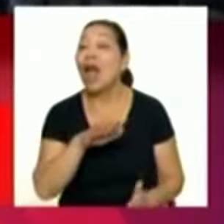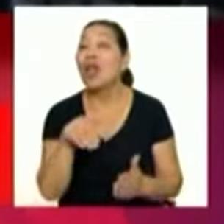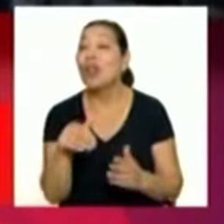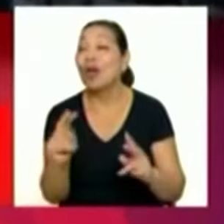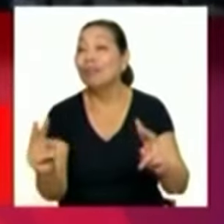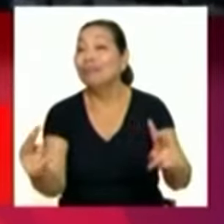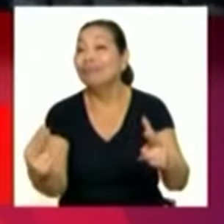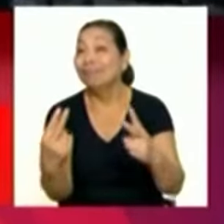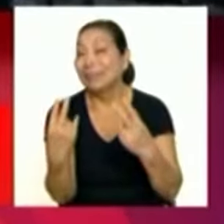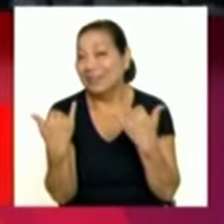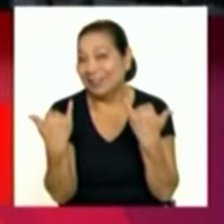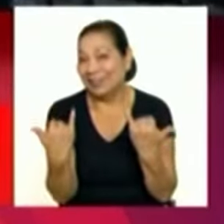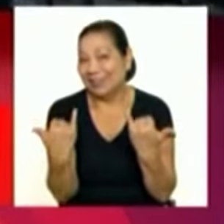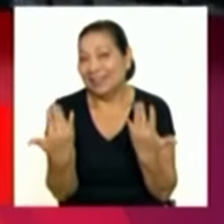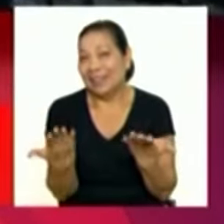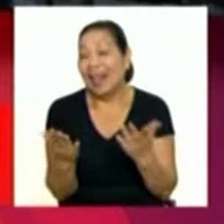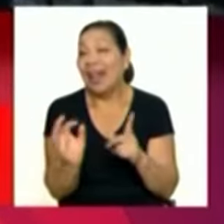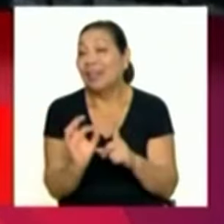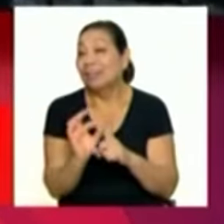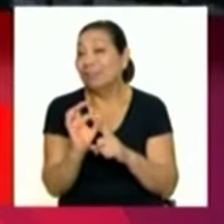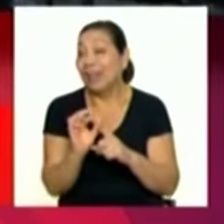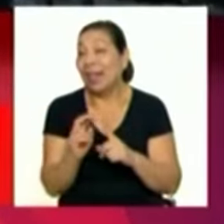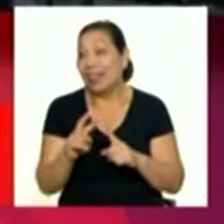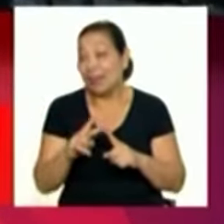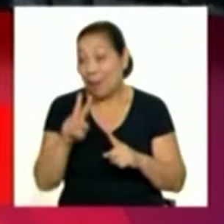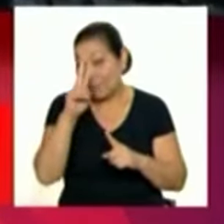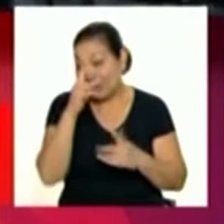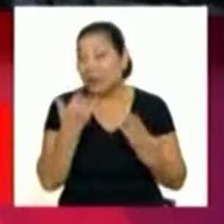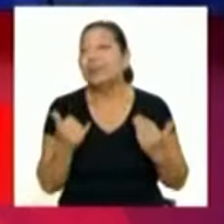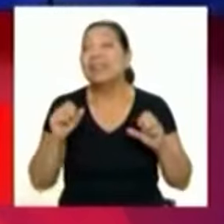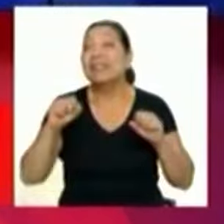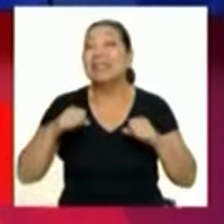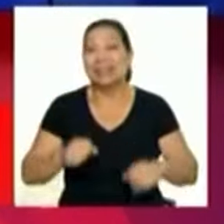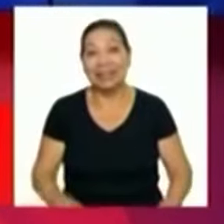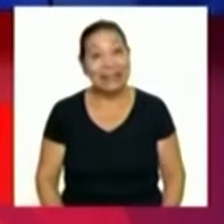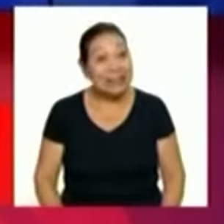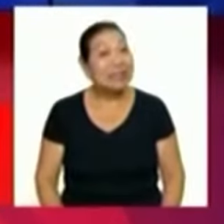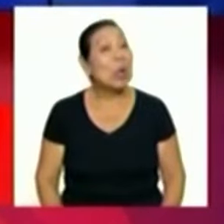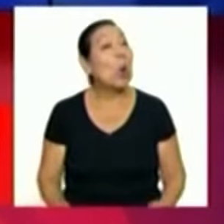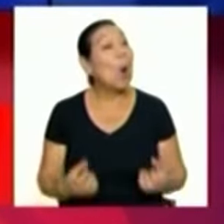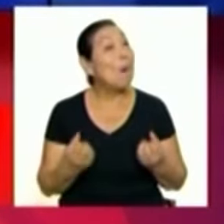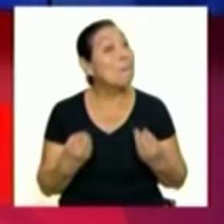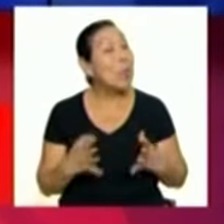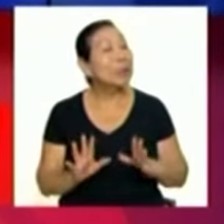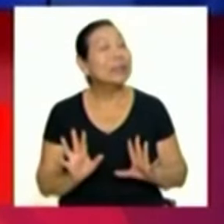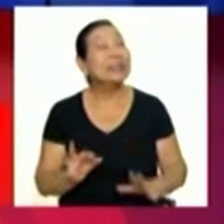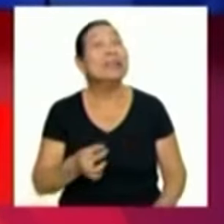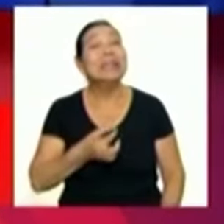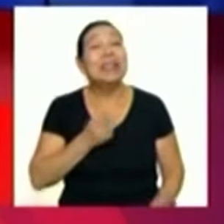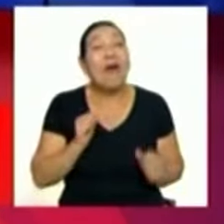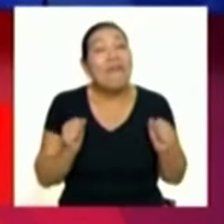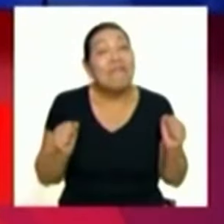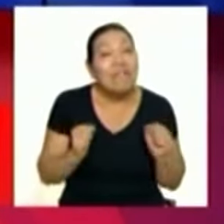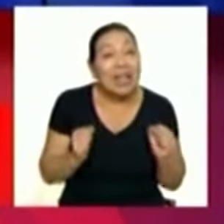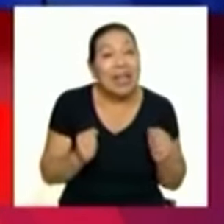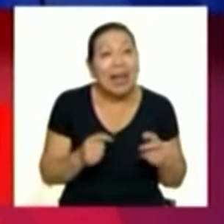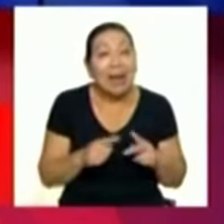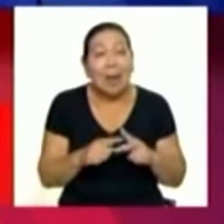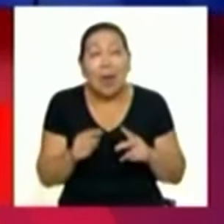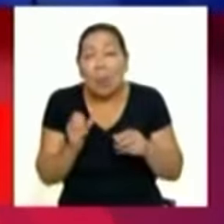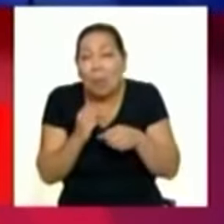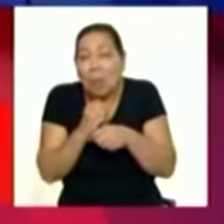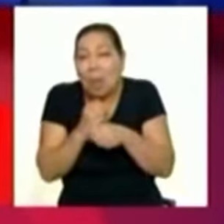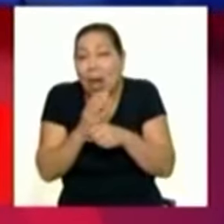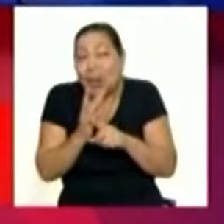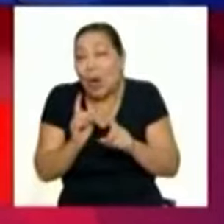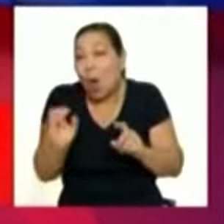a todos los que están sintonizando este bloque El Tiempo en TV Perú. Efectivamente seguro muchos ya están sintiendo frío, sobre todo si salen a primeras